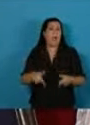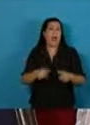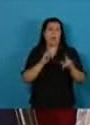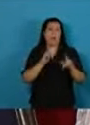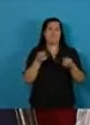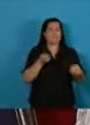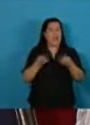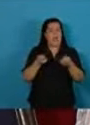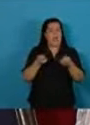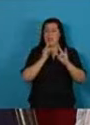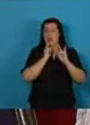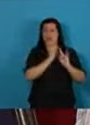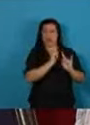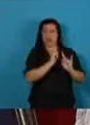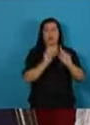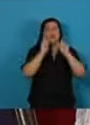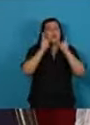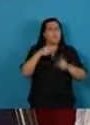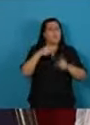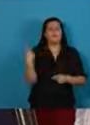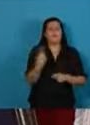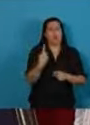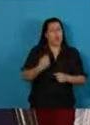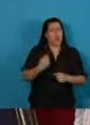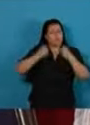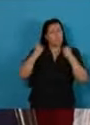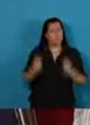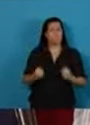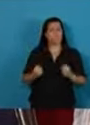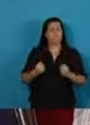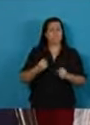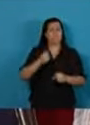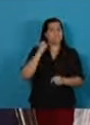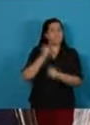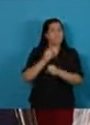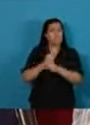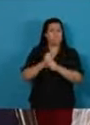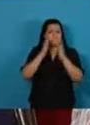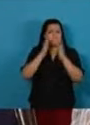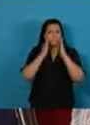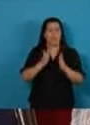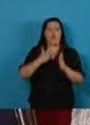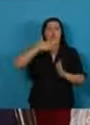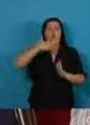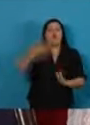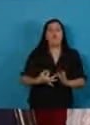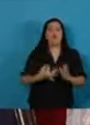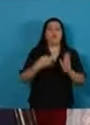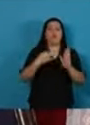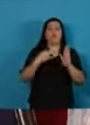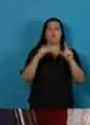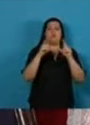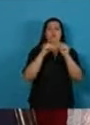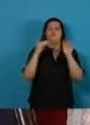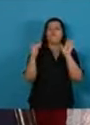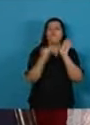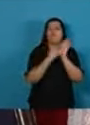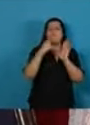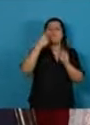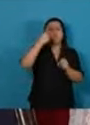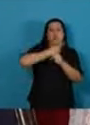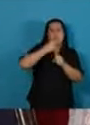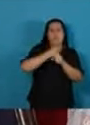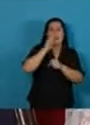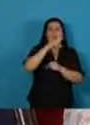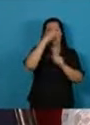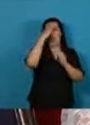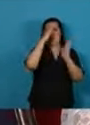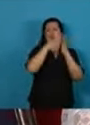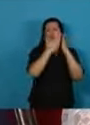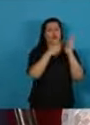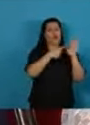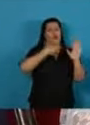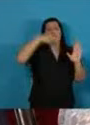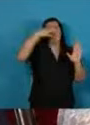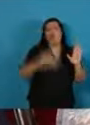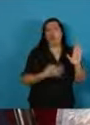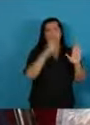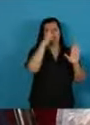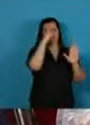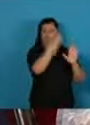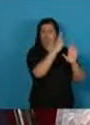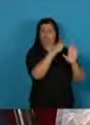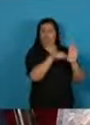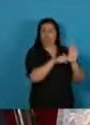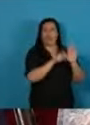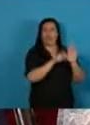Reafirmamos nuestro más firme compromiso con el cumplimiento de la cláusula transitoria primera de la Constitución Nacional y